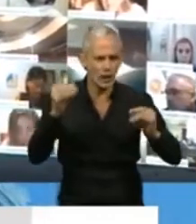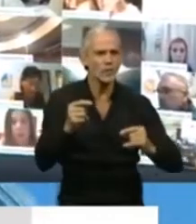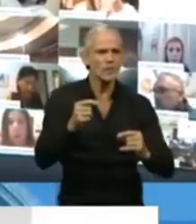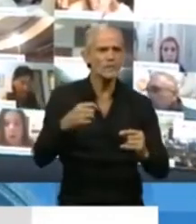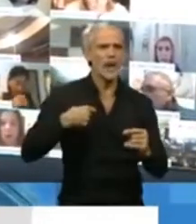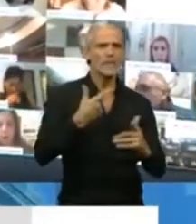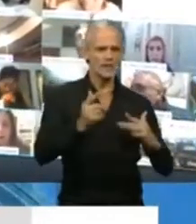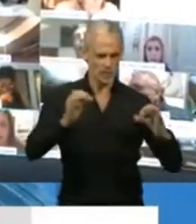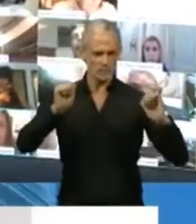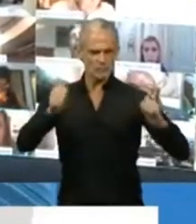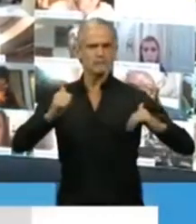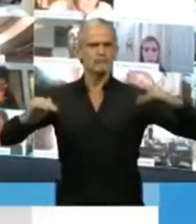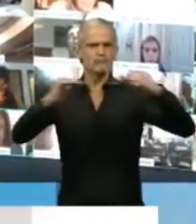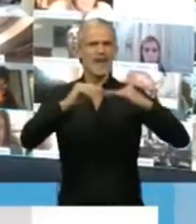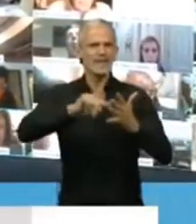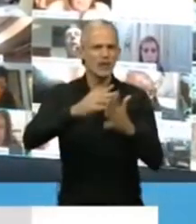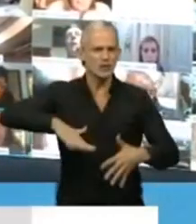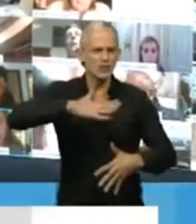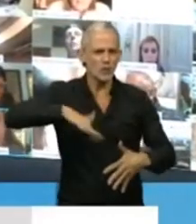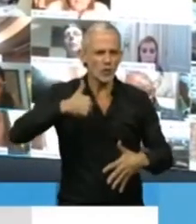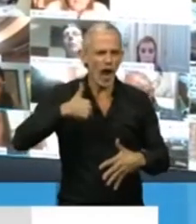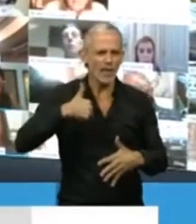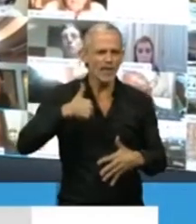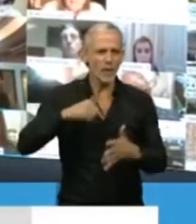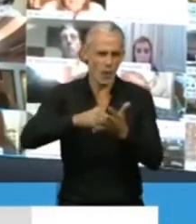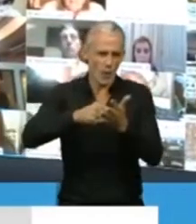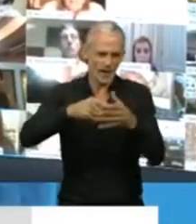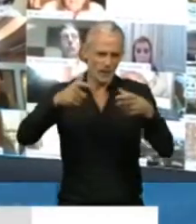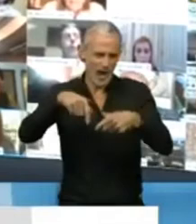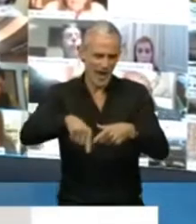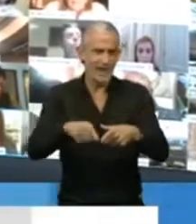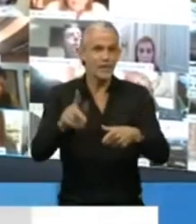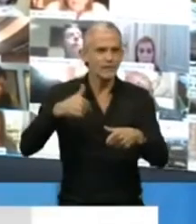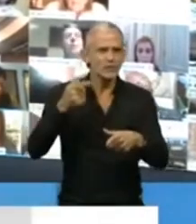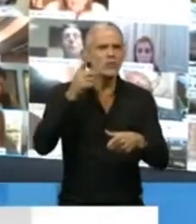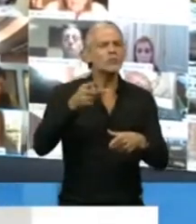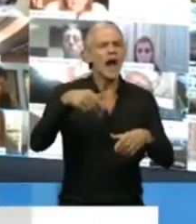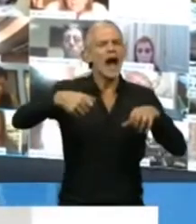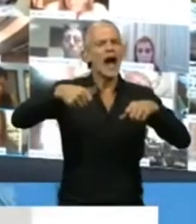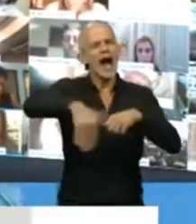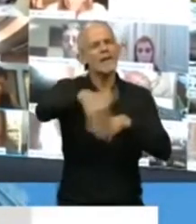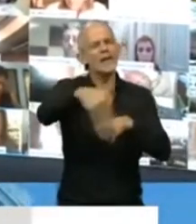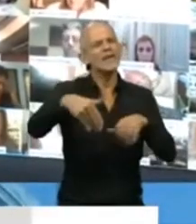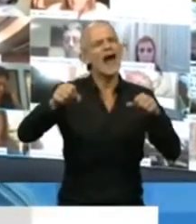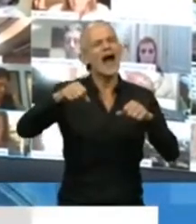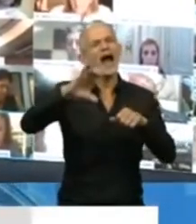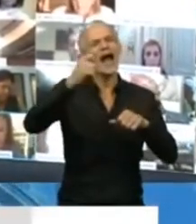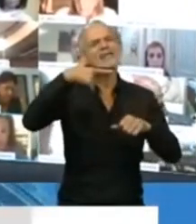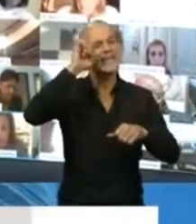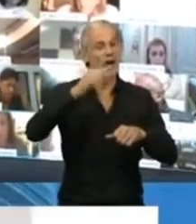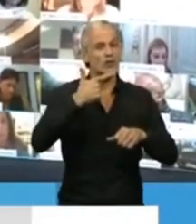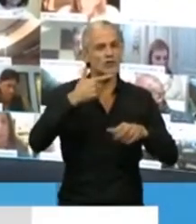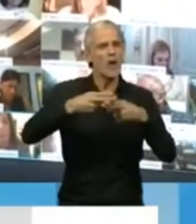circunstancias. En mi ciudad, la ciudad autónoma de Buenos Aires, cada vez que voy por Avenida Caseros y paso por el Parque